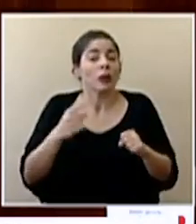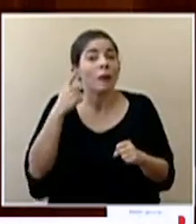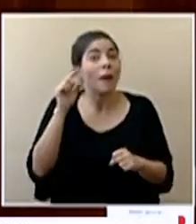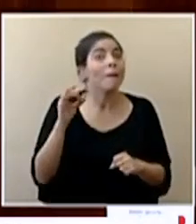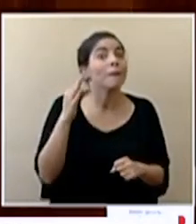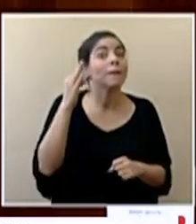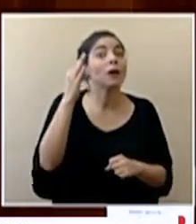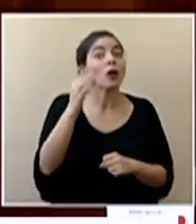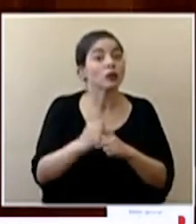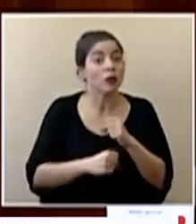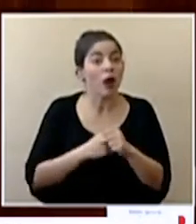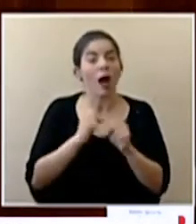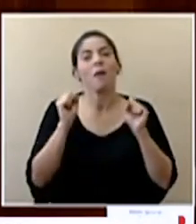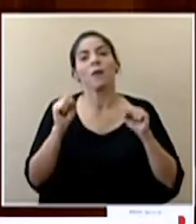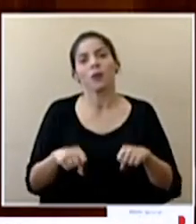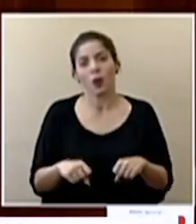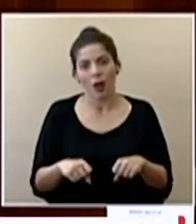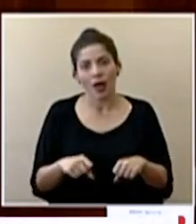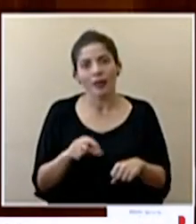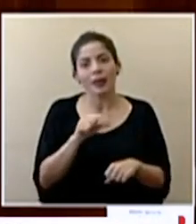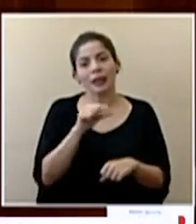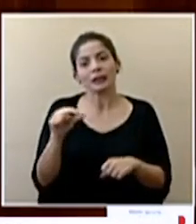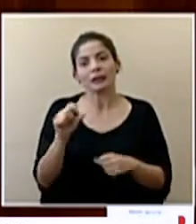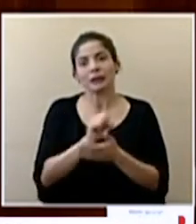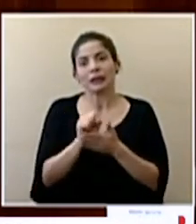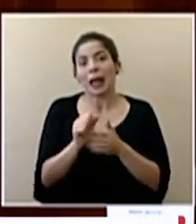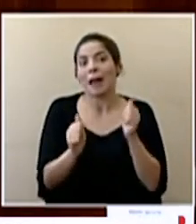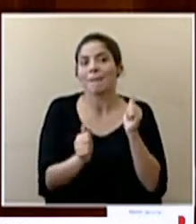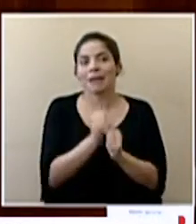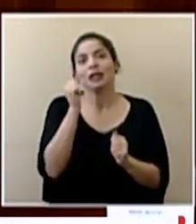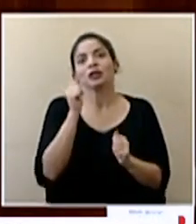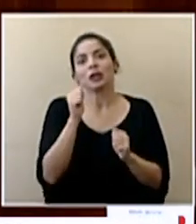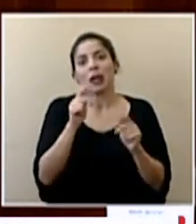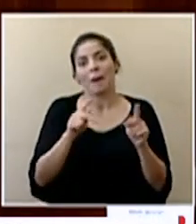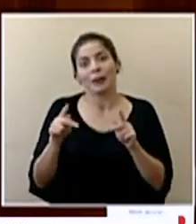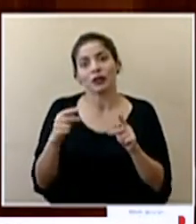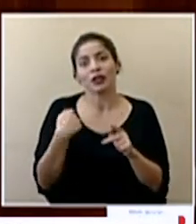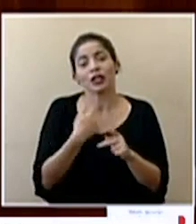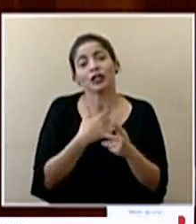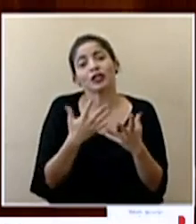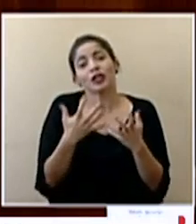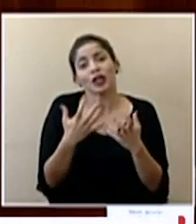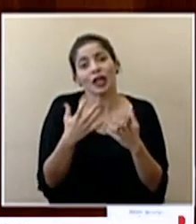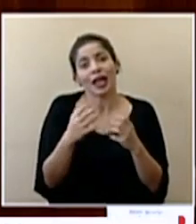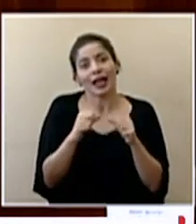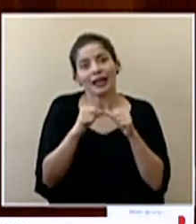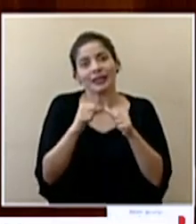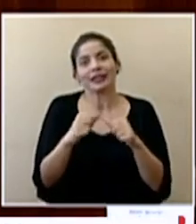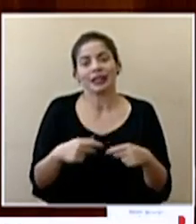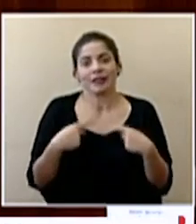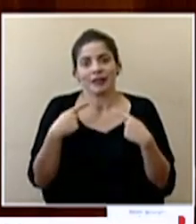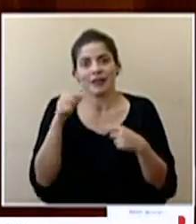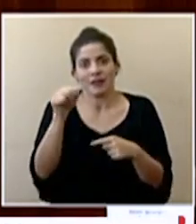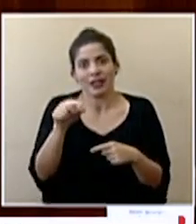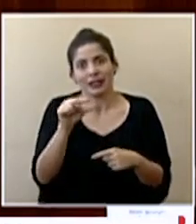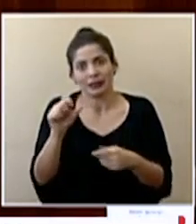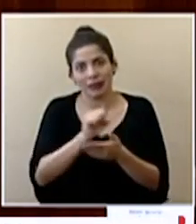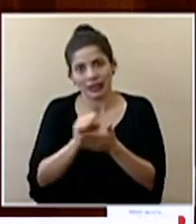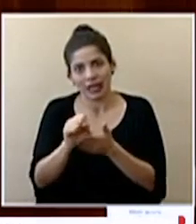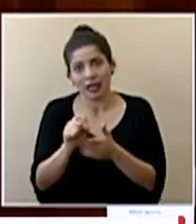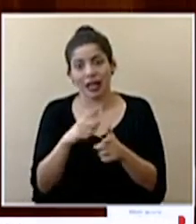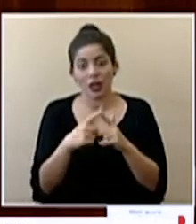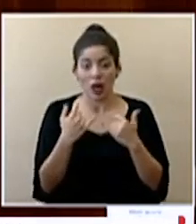en donde podamos tener a la gran mayoría de la gente que quisiéramos que esté ahí. Así que es un